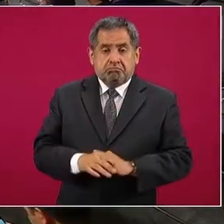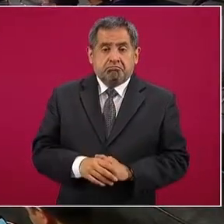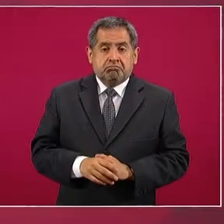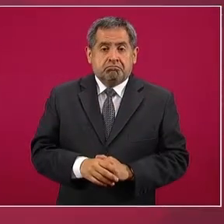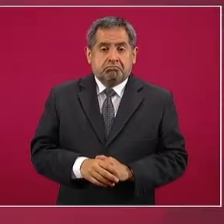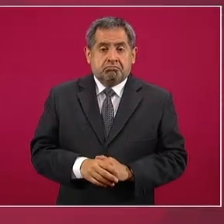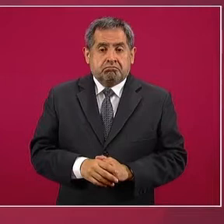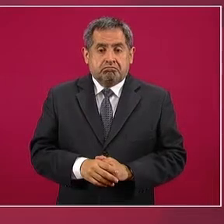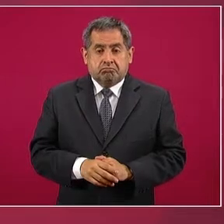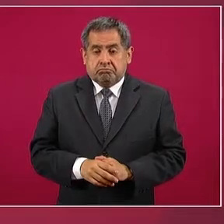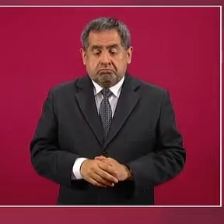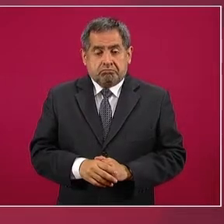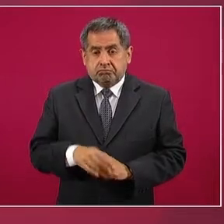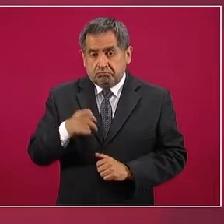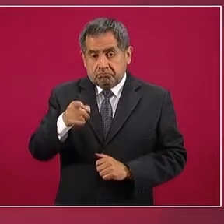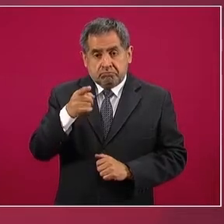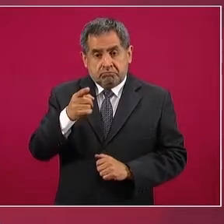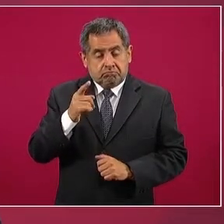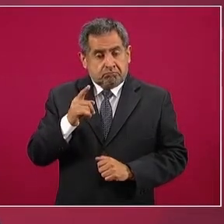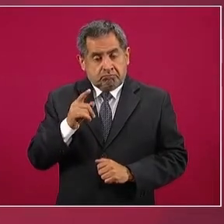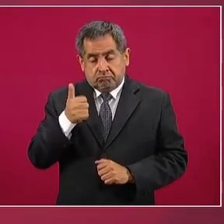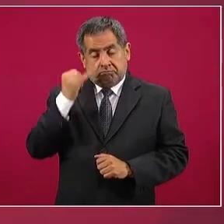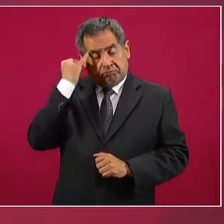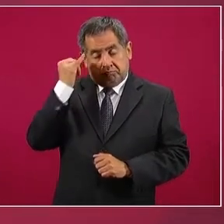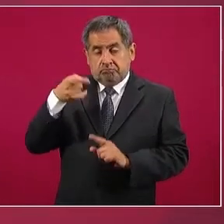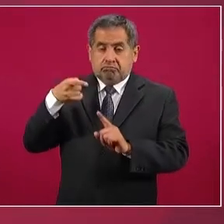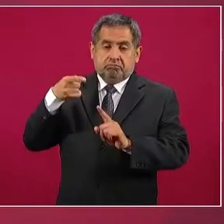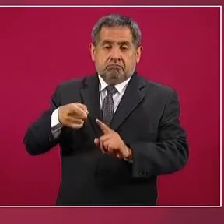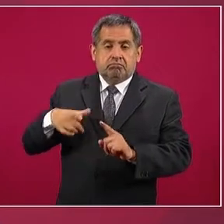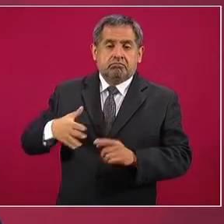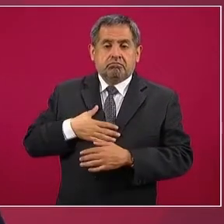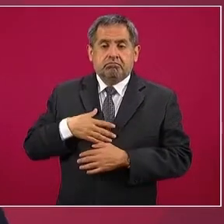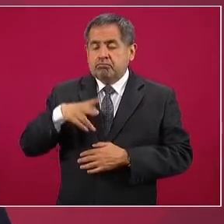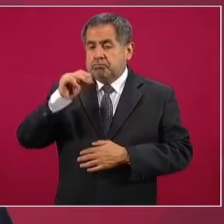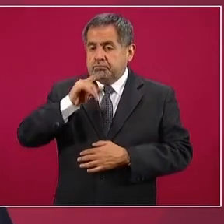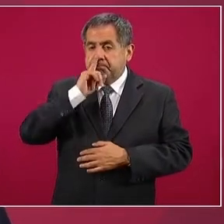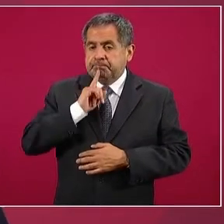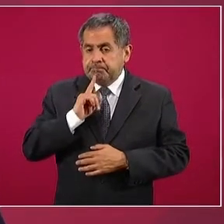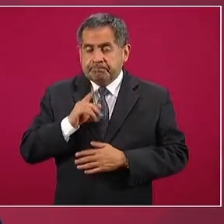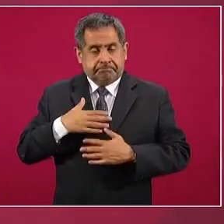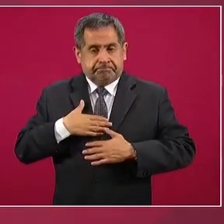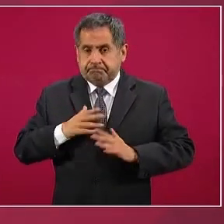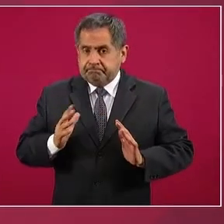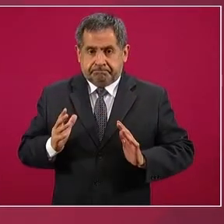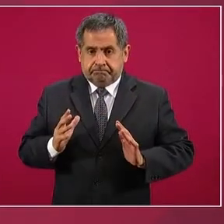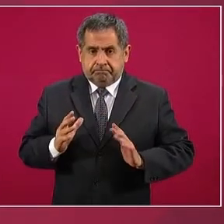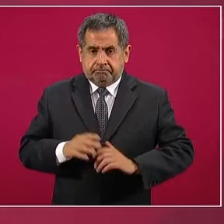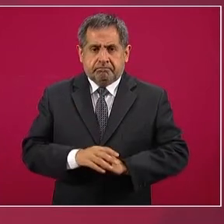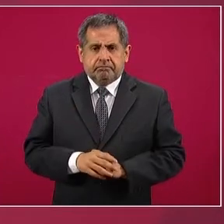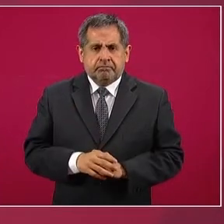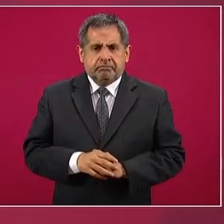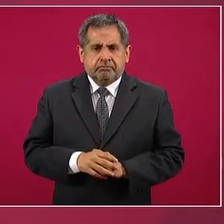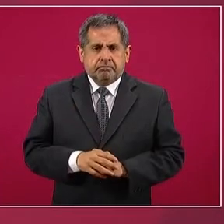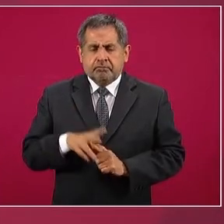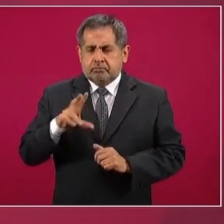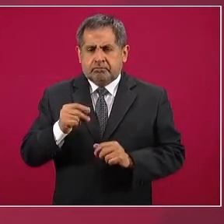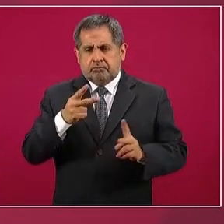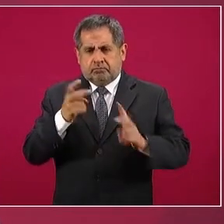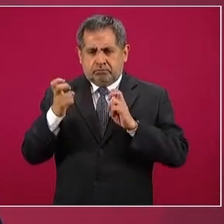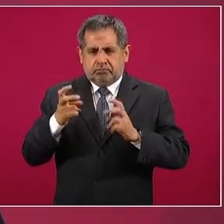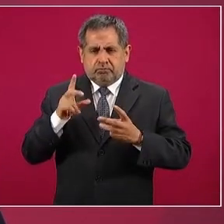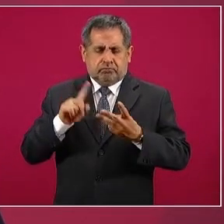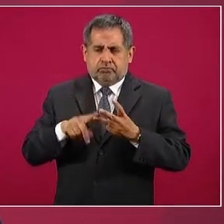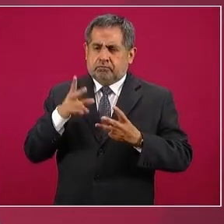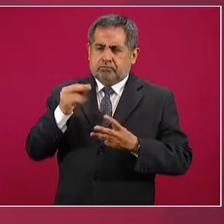y ese es otro principio, no mentir, no robar y no